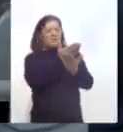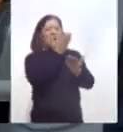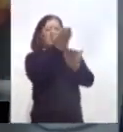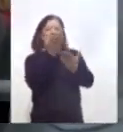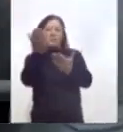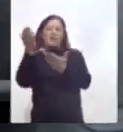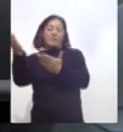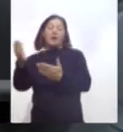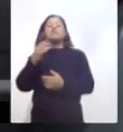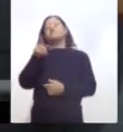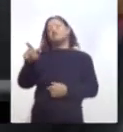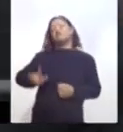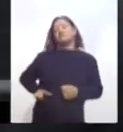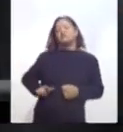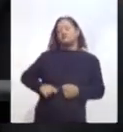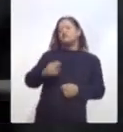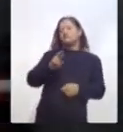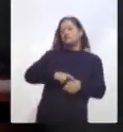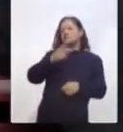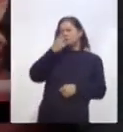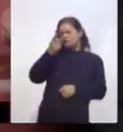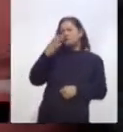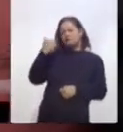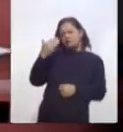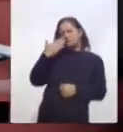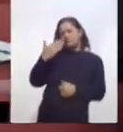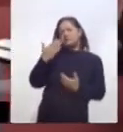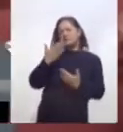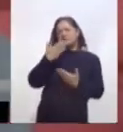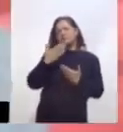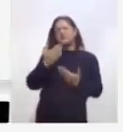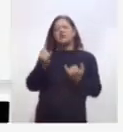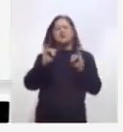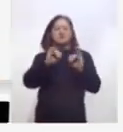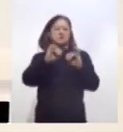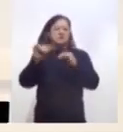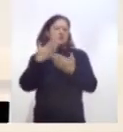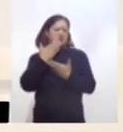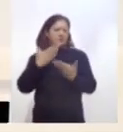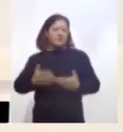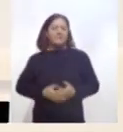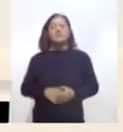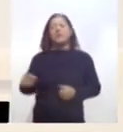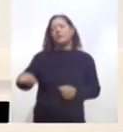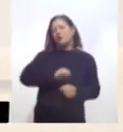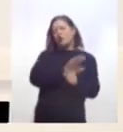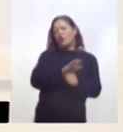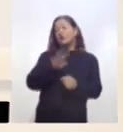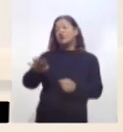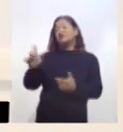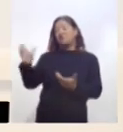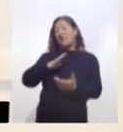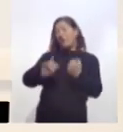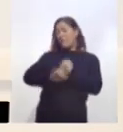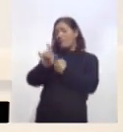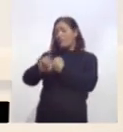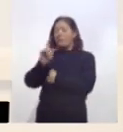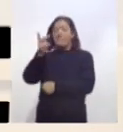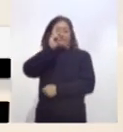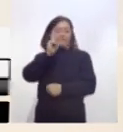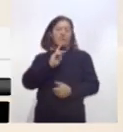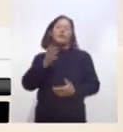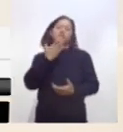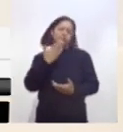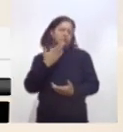productivo a través de la mesa de coordinación con empresarios por COVID-19. Reconocemos la apertura que tuvo el señor gobernador y